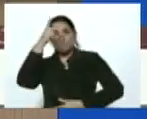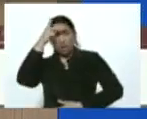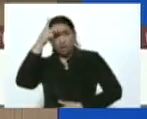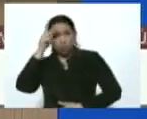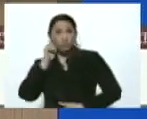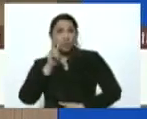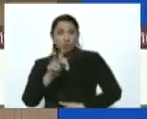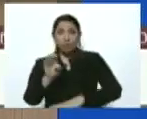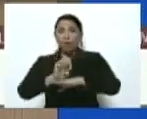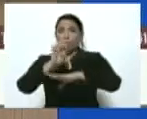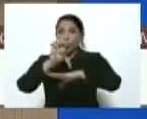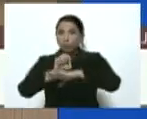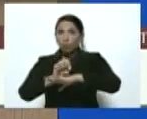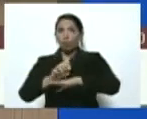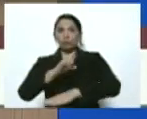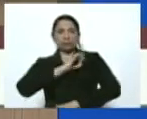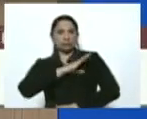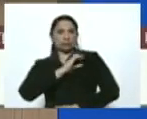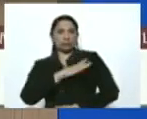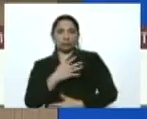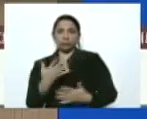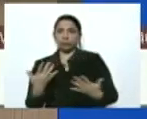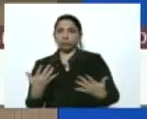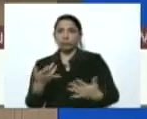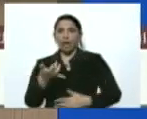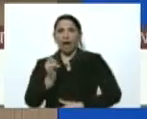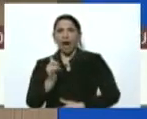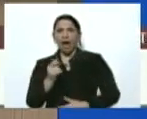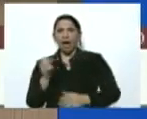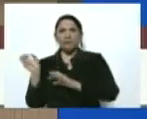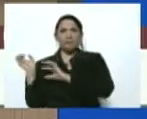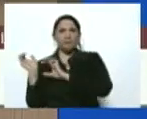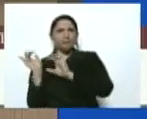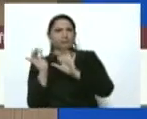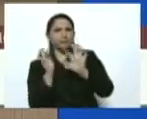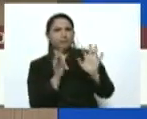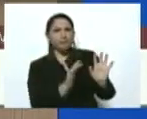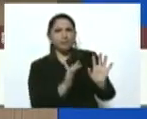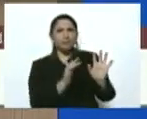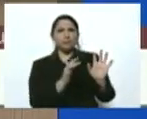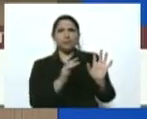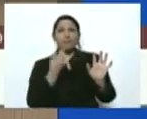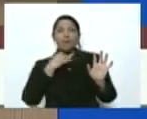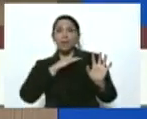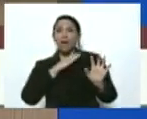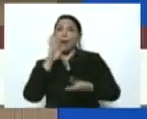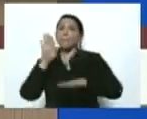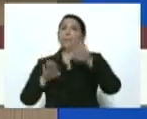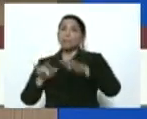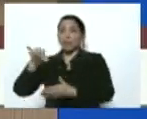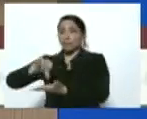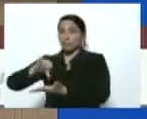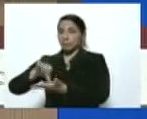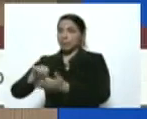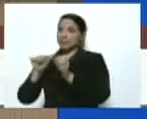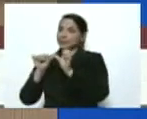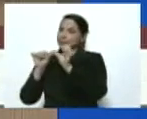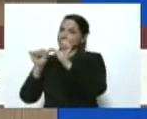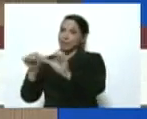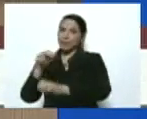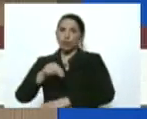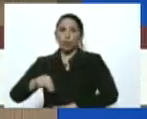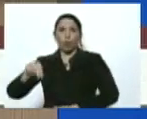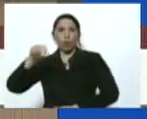en Ecuador en Chile hay un traslado de la pandemia a pesar de que el epicentro sigue estando en el norte